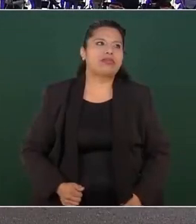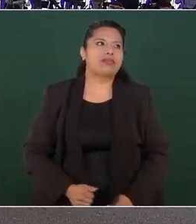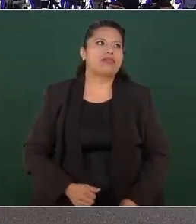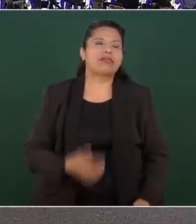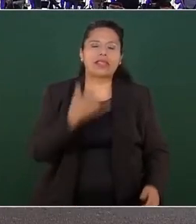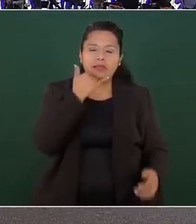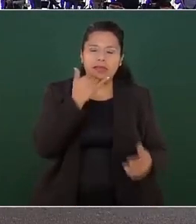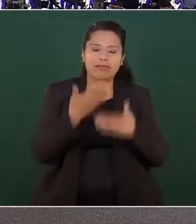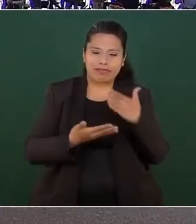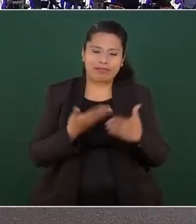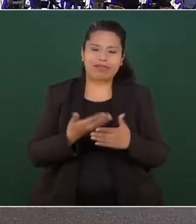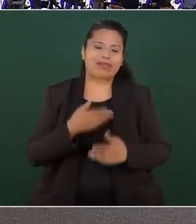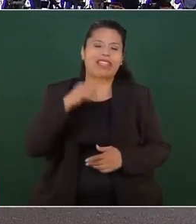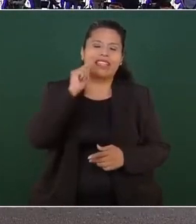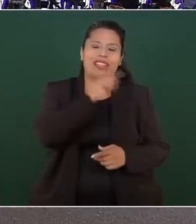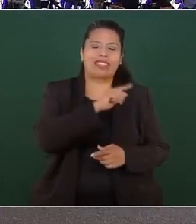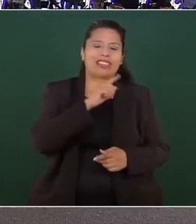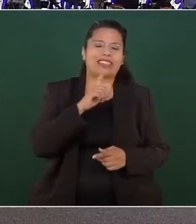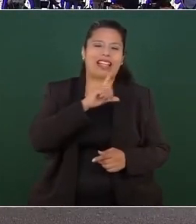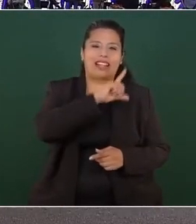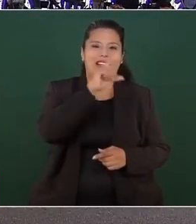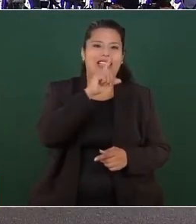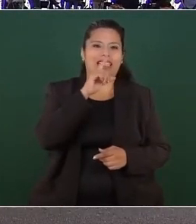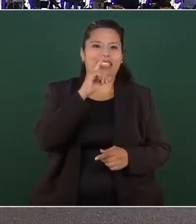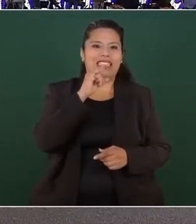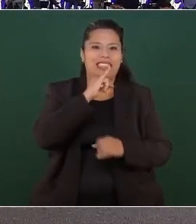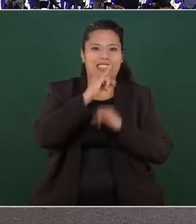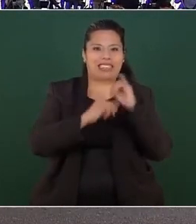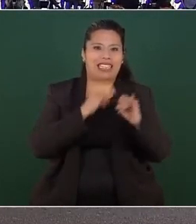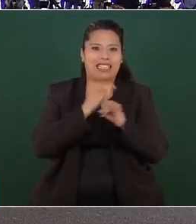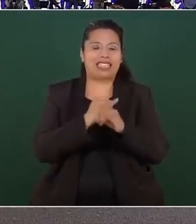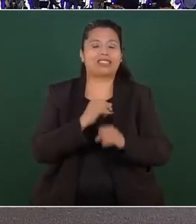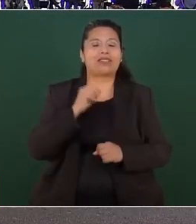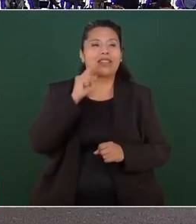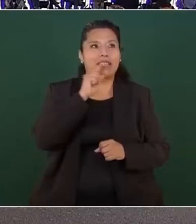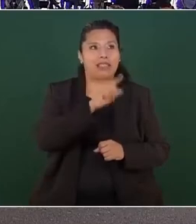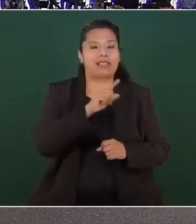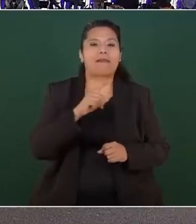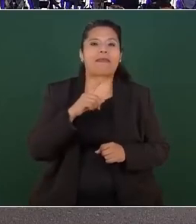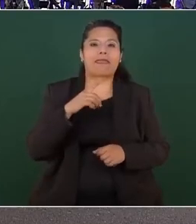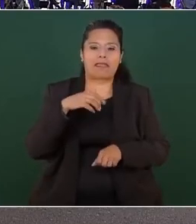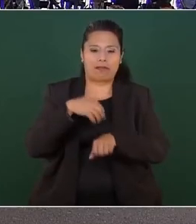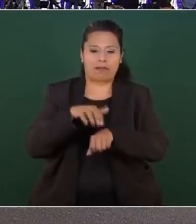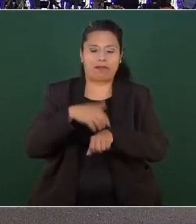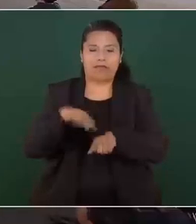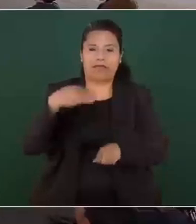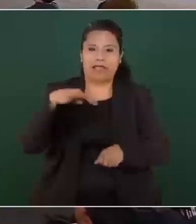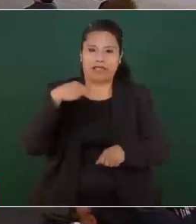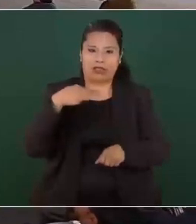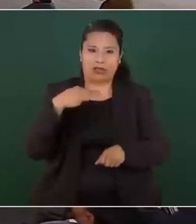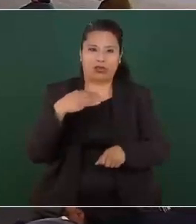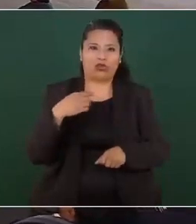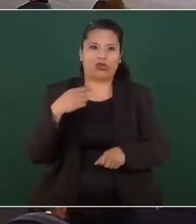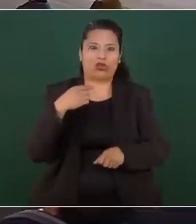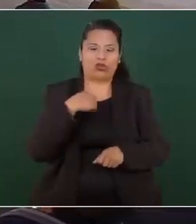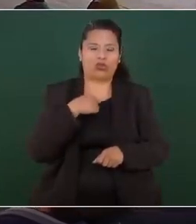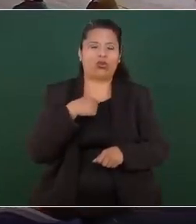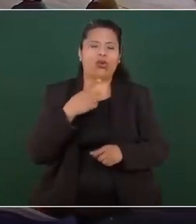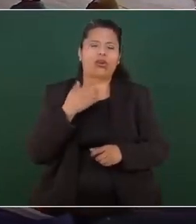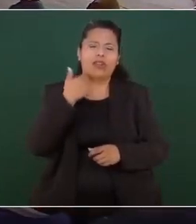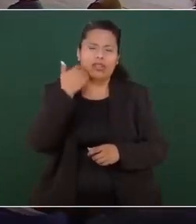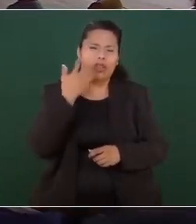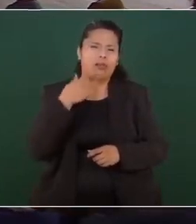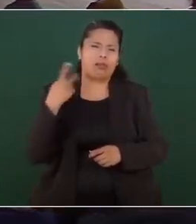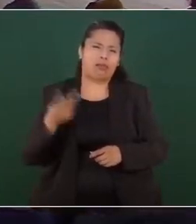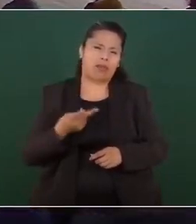Muy buenos días, presidente. Miguel Arzate, del Sistema Público de Radiodifusión del Estado Mexicano, Canal 14. Preguntarle, presidente,